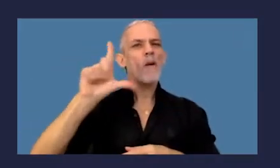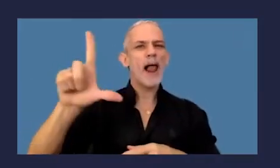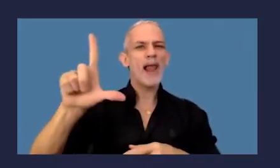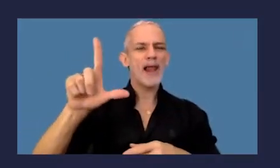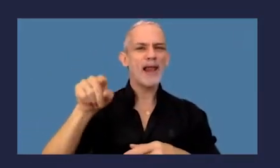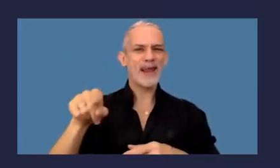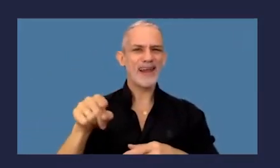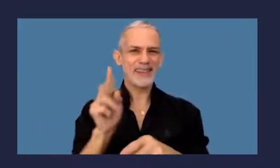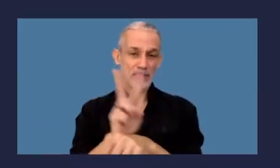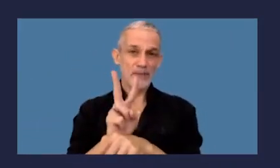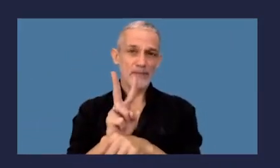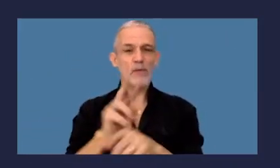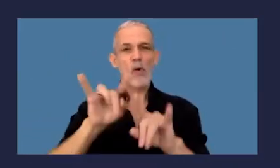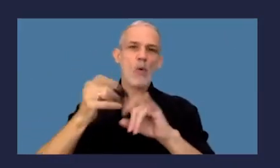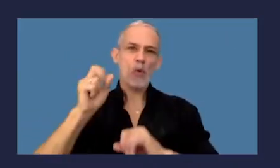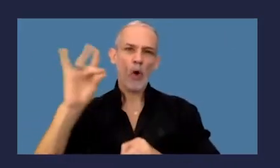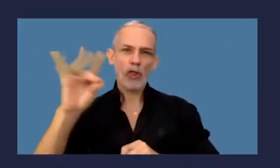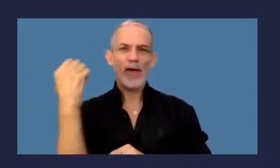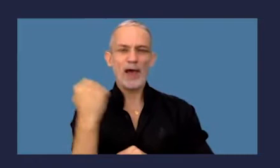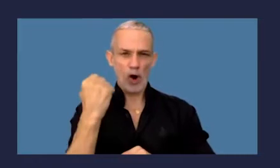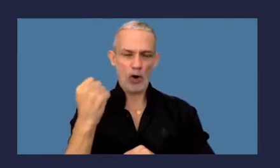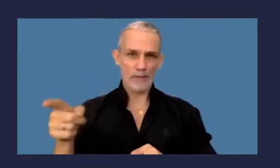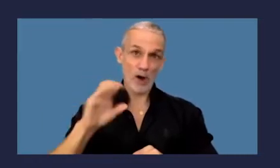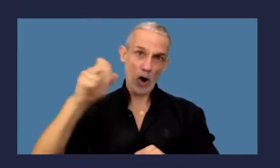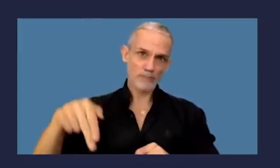Tomorrow, de World Economy Forum.